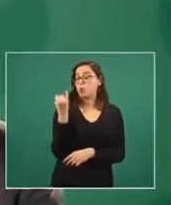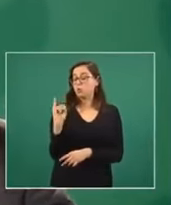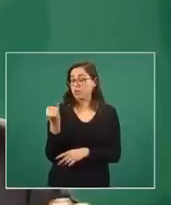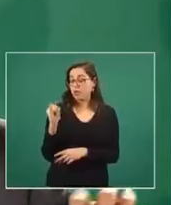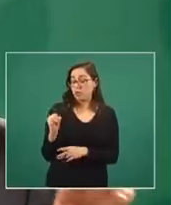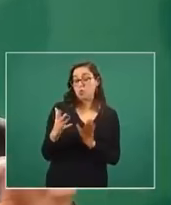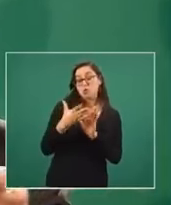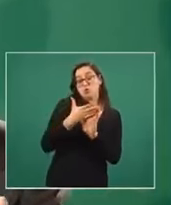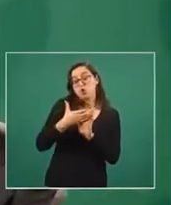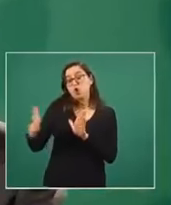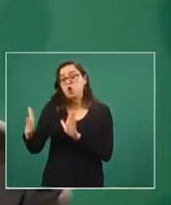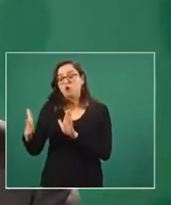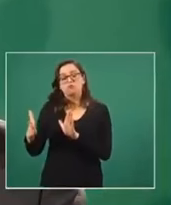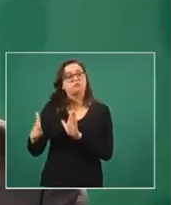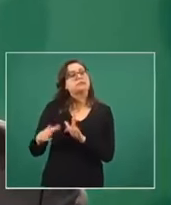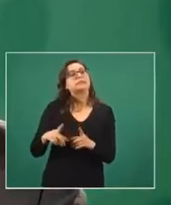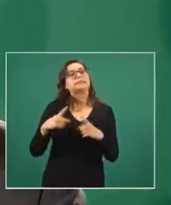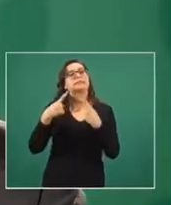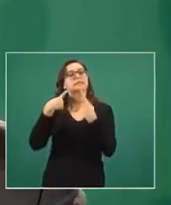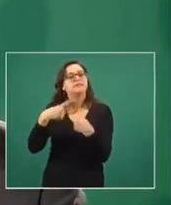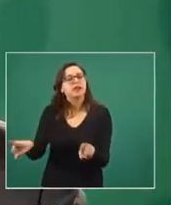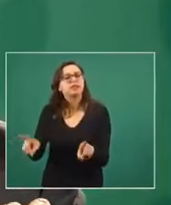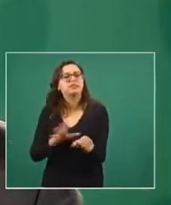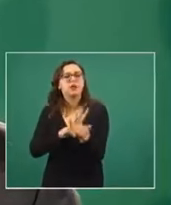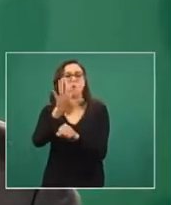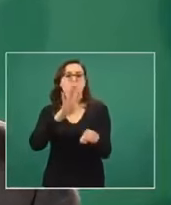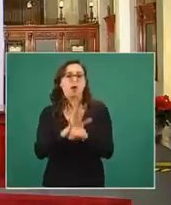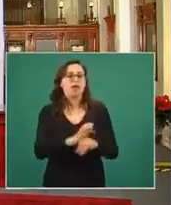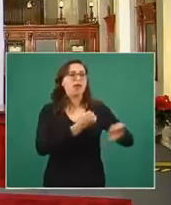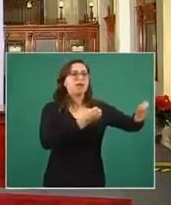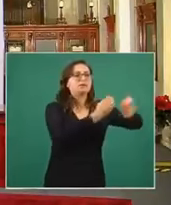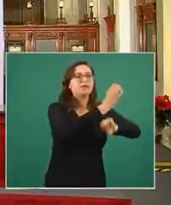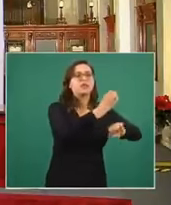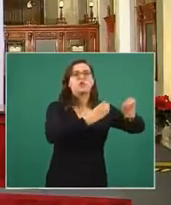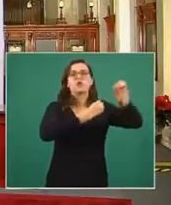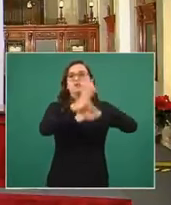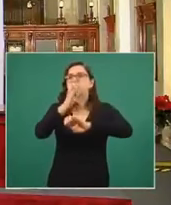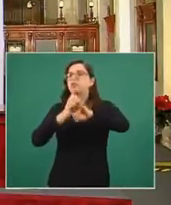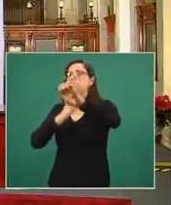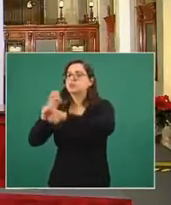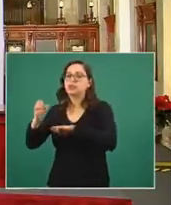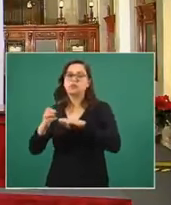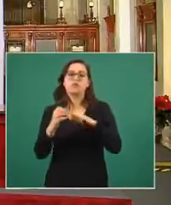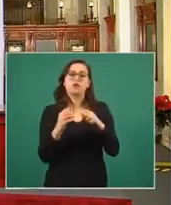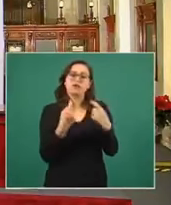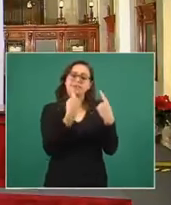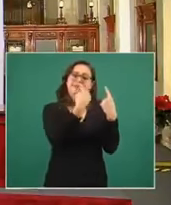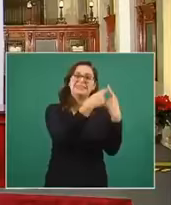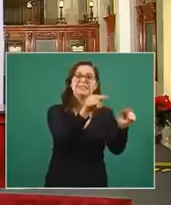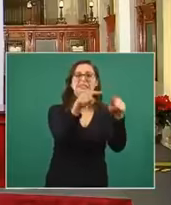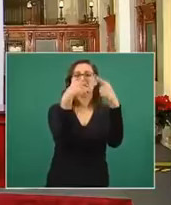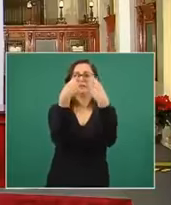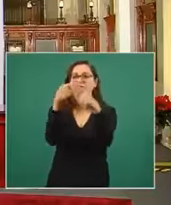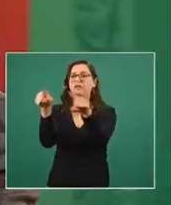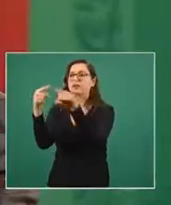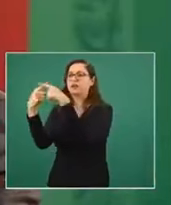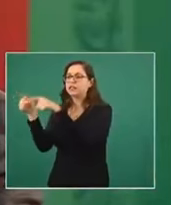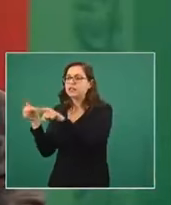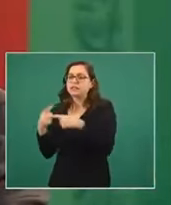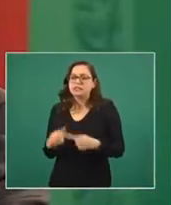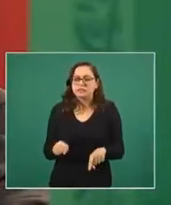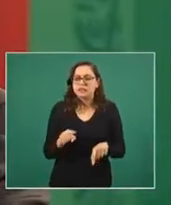diferenciado por entidad federativa. ¿Por qué razón? Retomamos para quien ya no lo recuerde, porque la